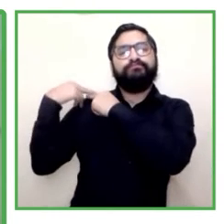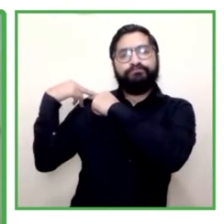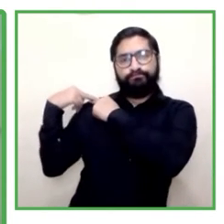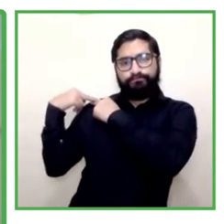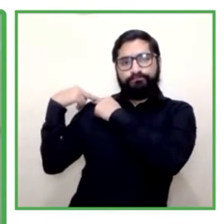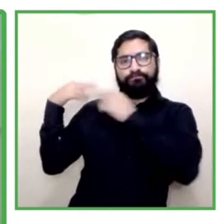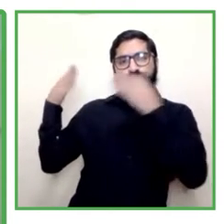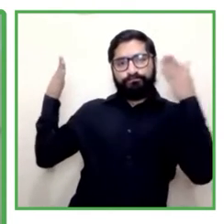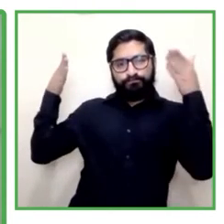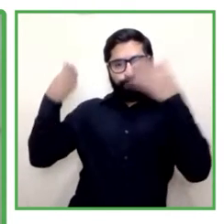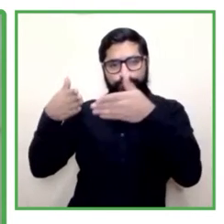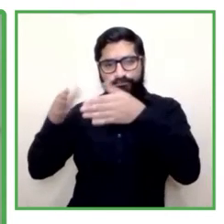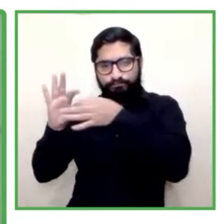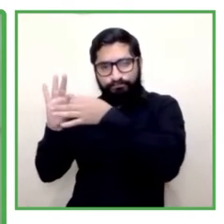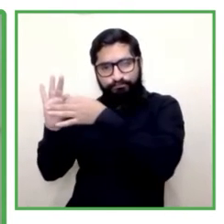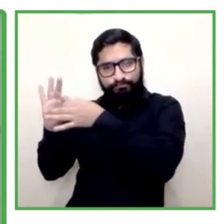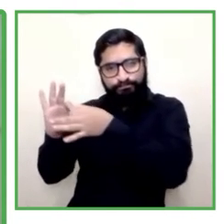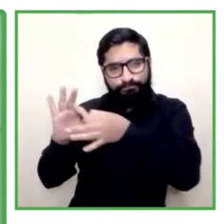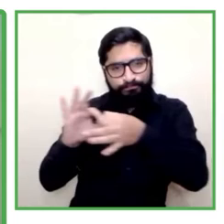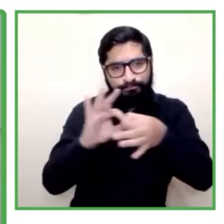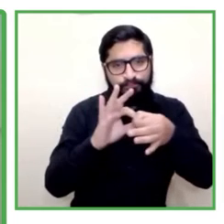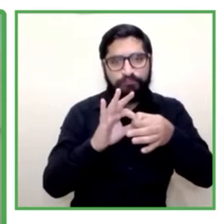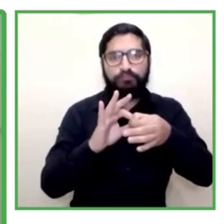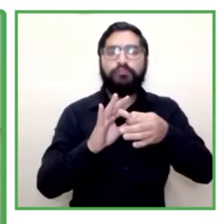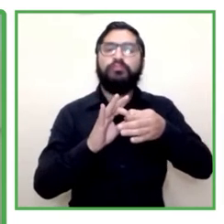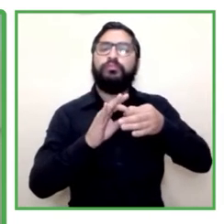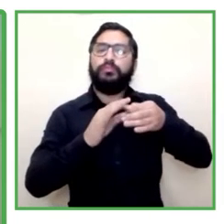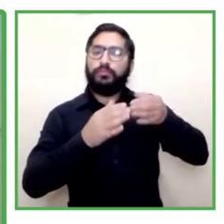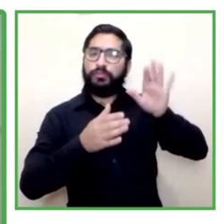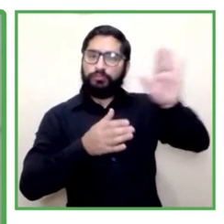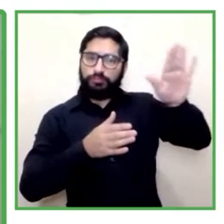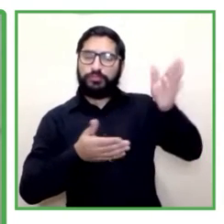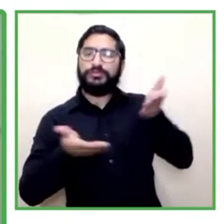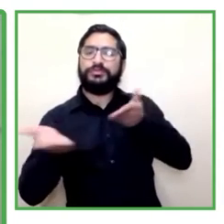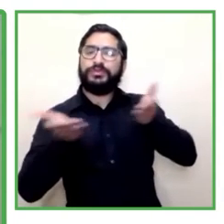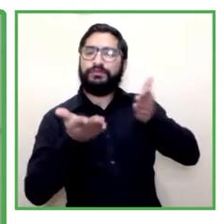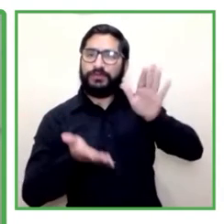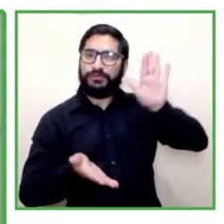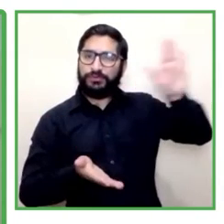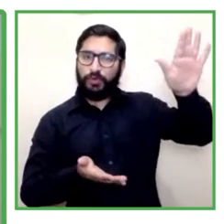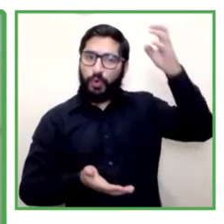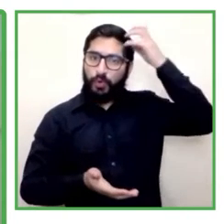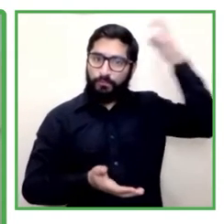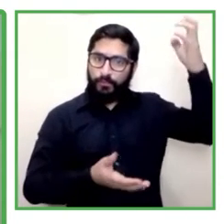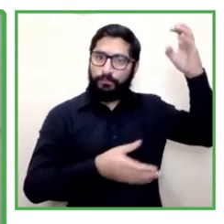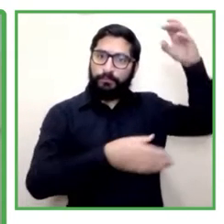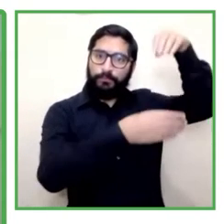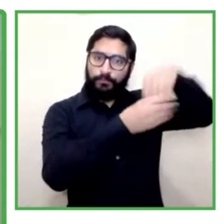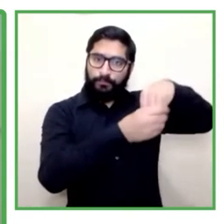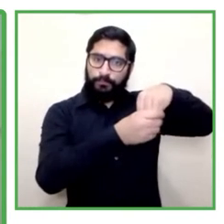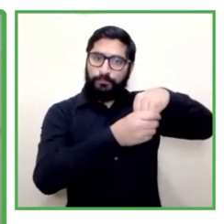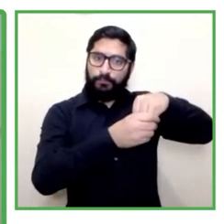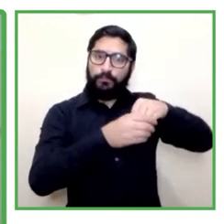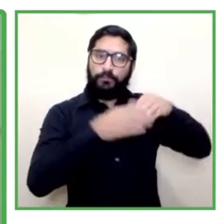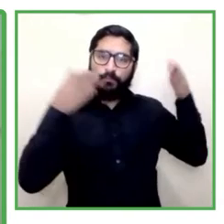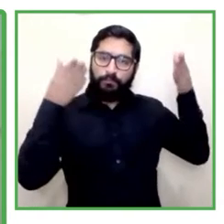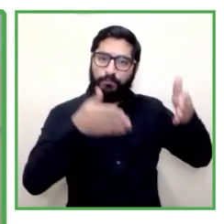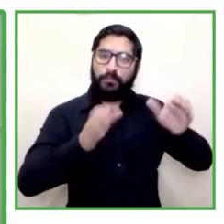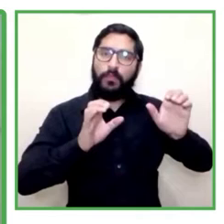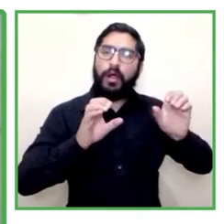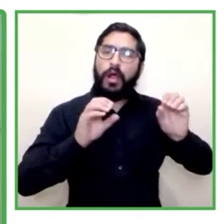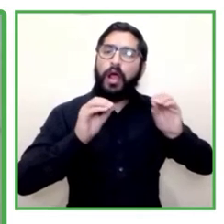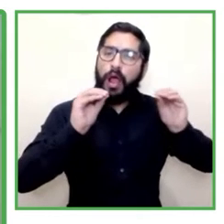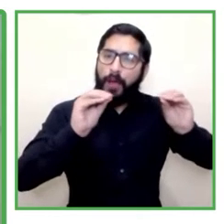de discapacidad del Servicio Nacional de Capacitación y Empleo de Chile, conocido como CENAS. Felipe es